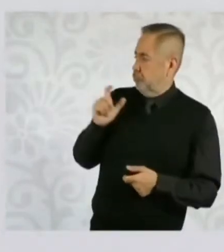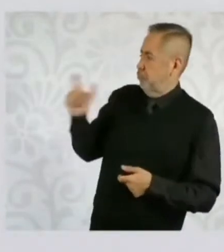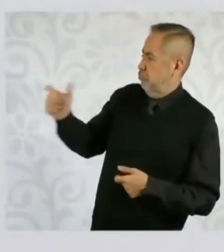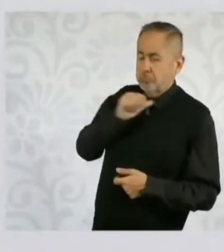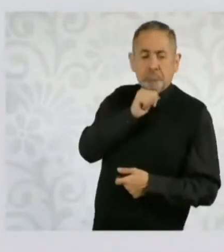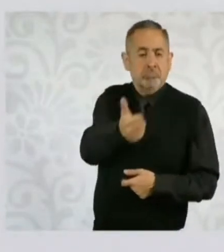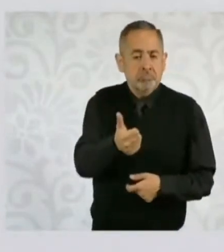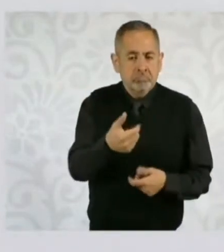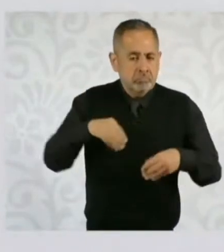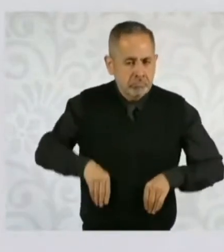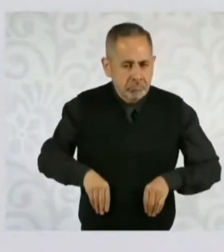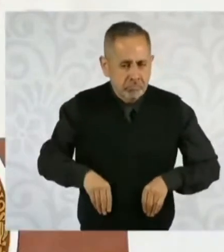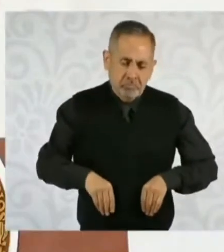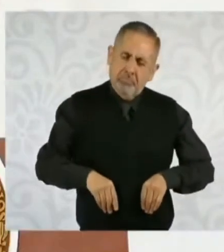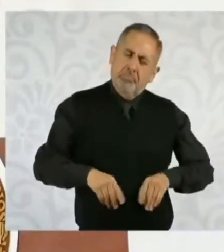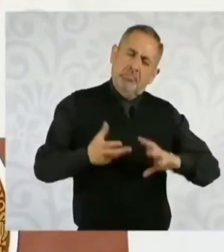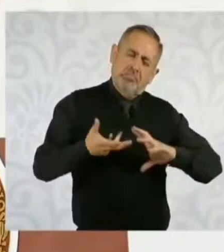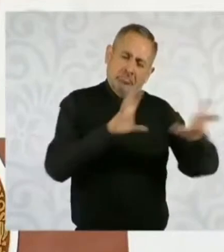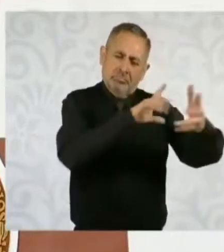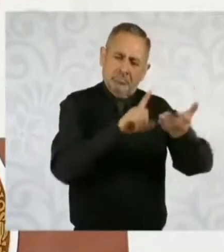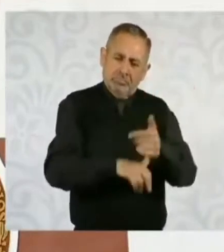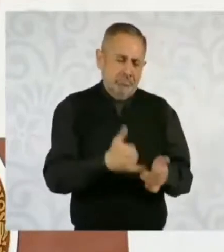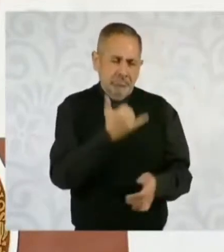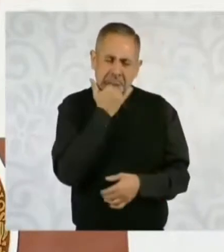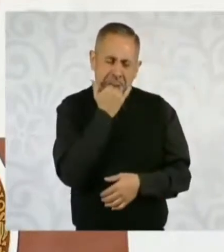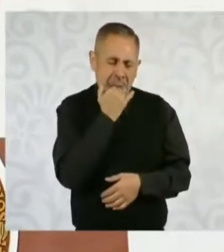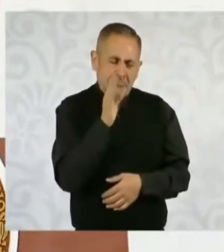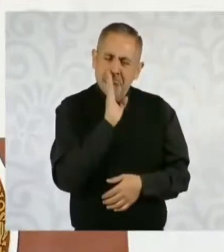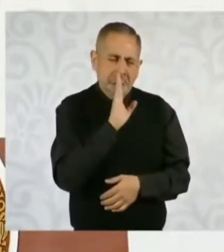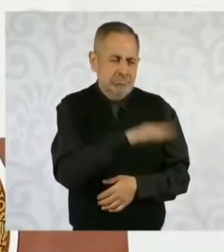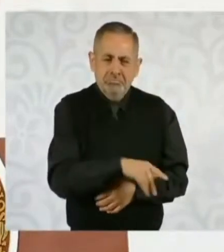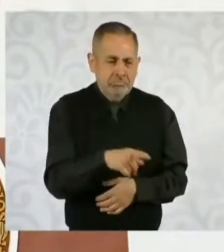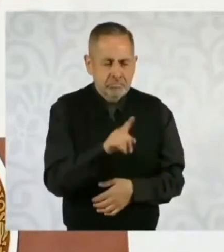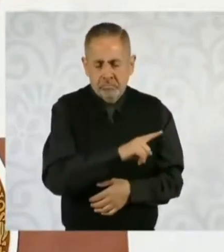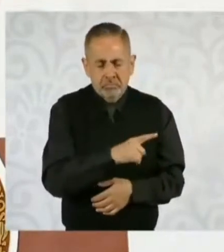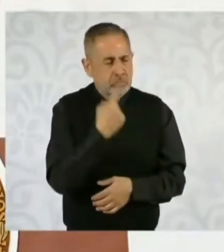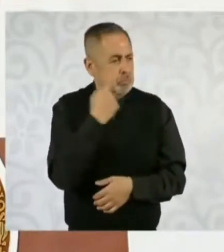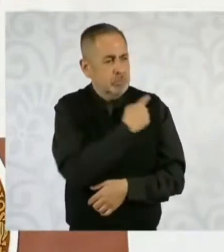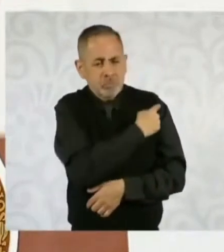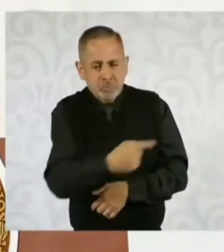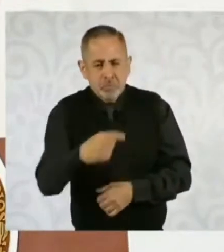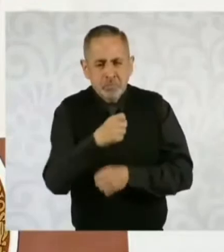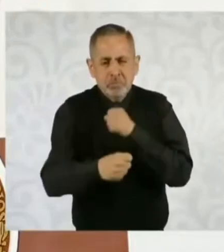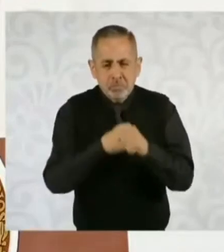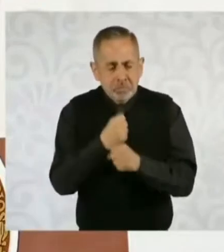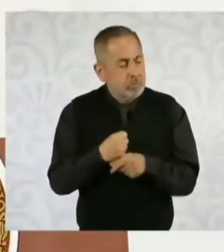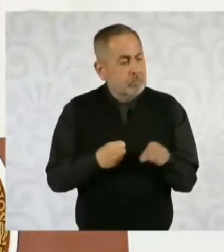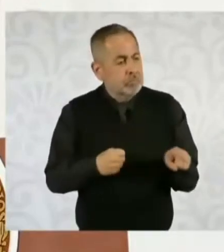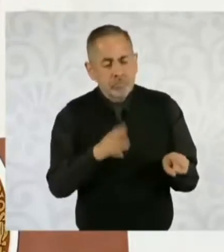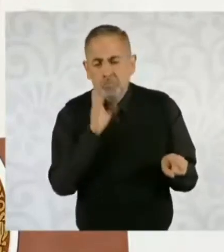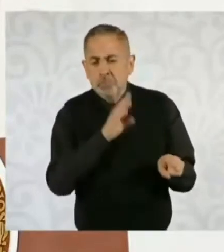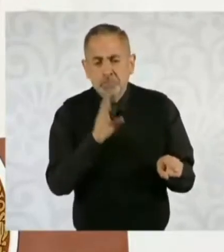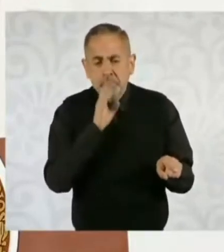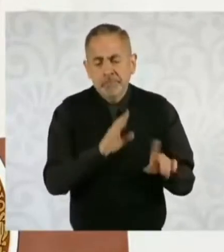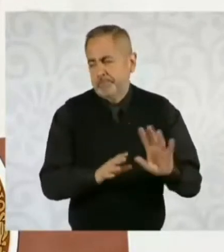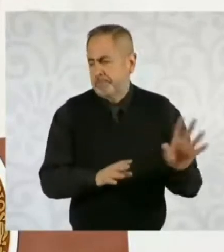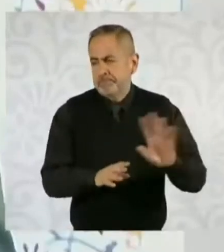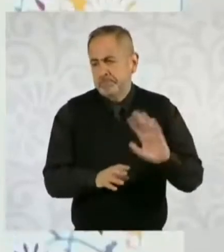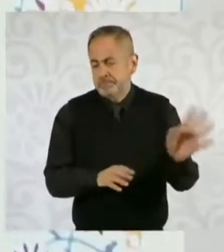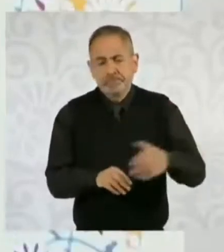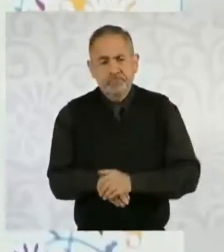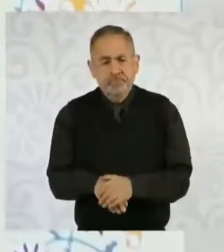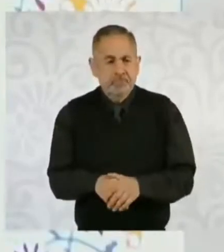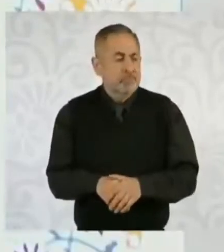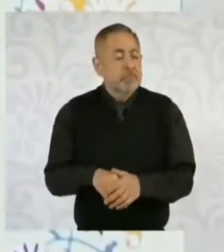Entonces, son distorsiones que se han venido generando en todo este periodo, donde además hay varias